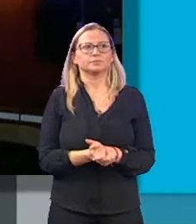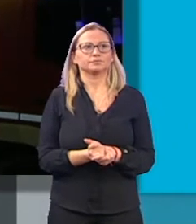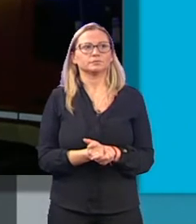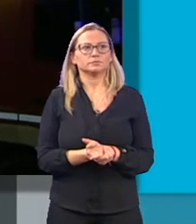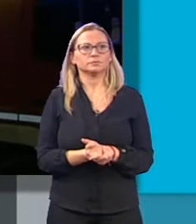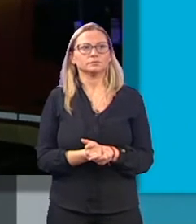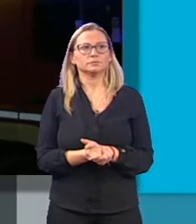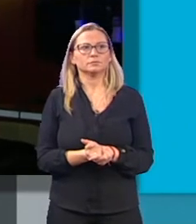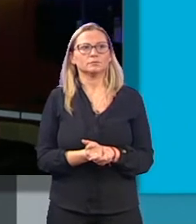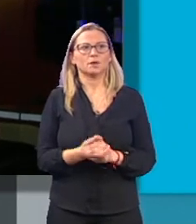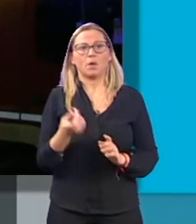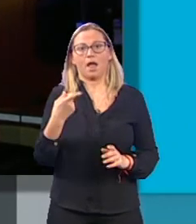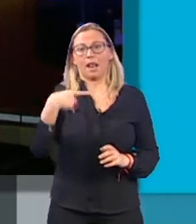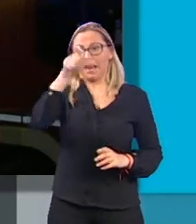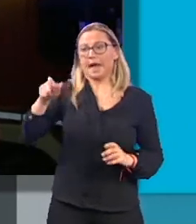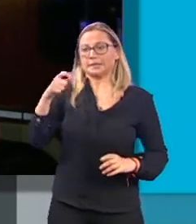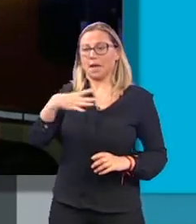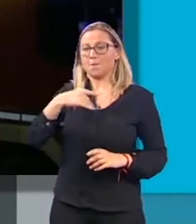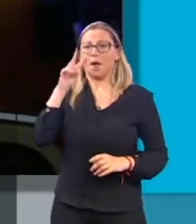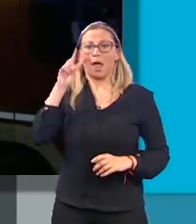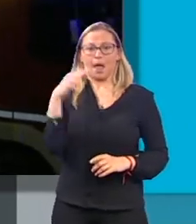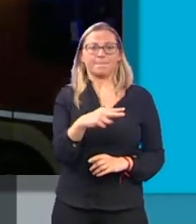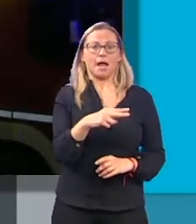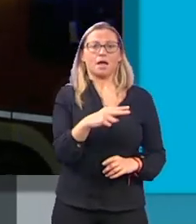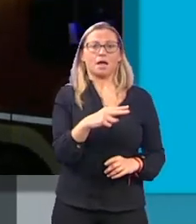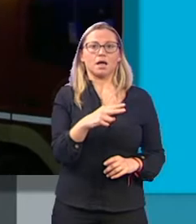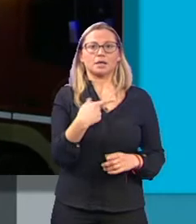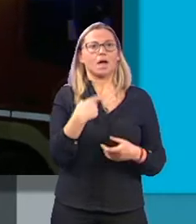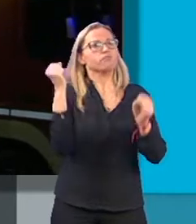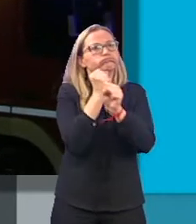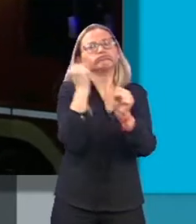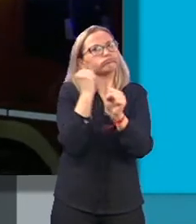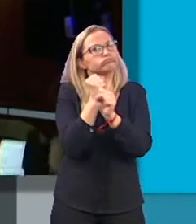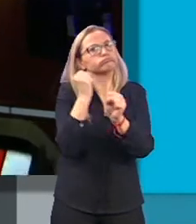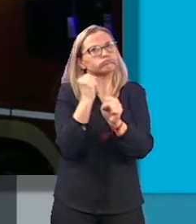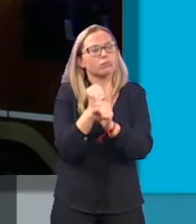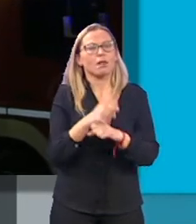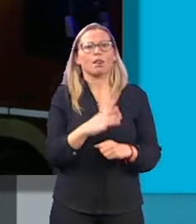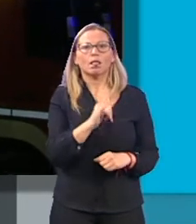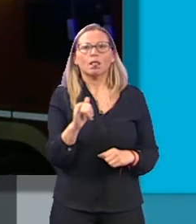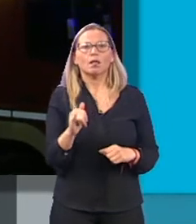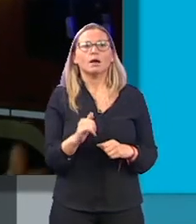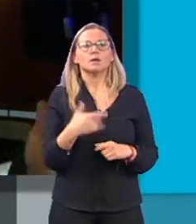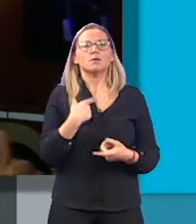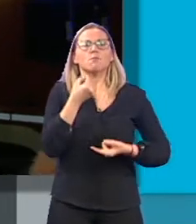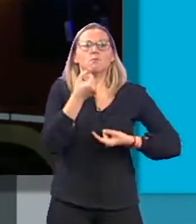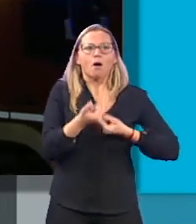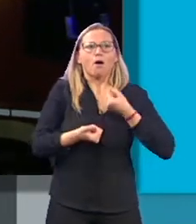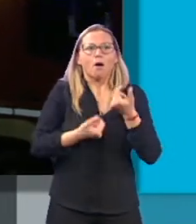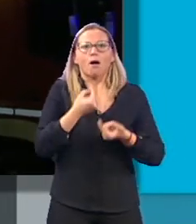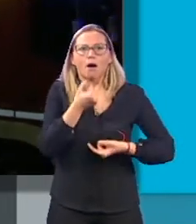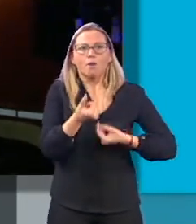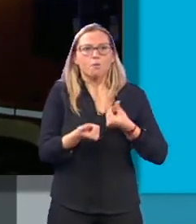comentar a la gente que tenemos mucha carga de trabajo y, bueno, vamos poco a poco y